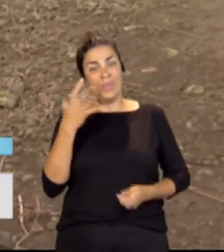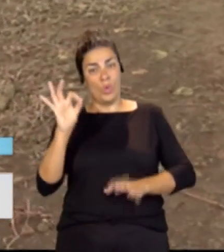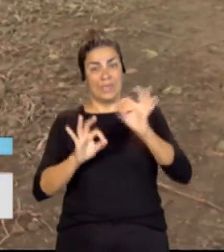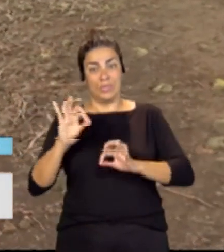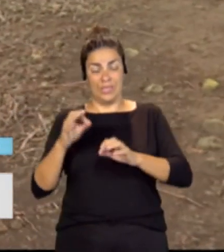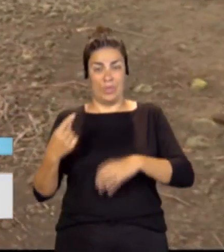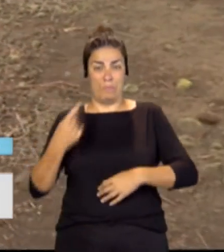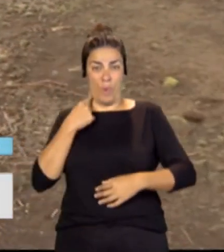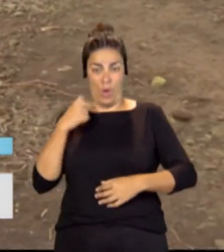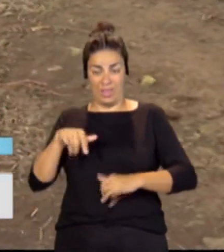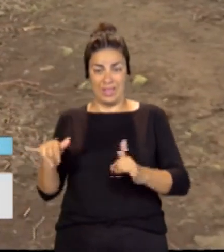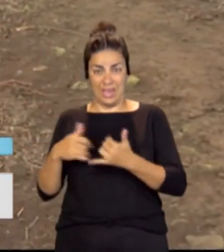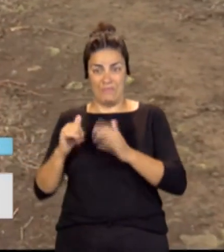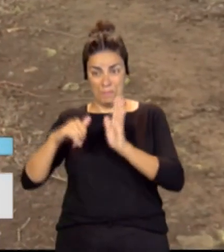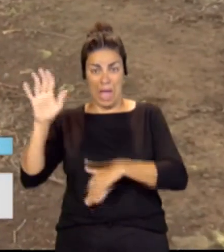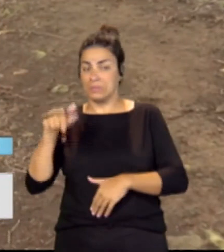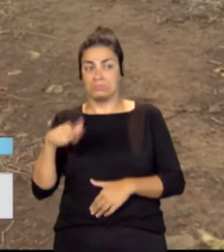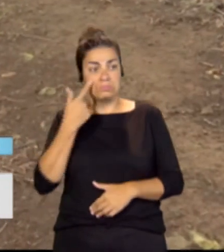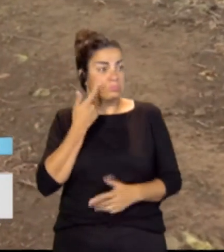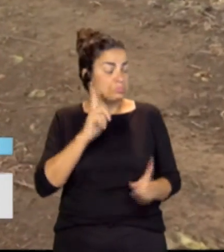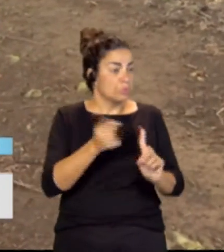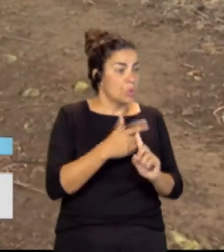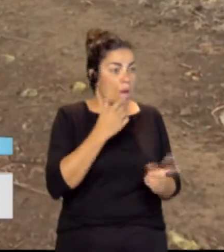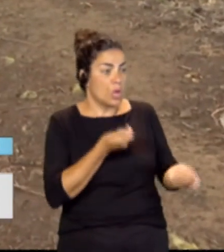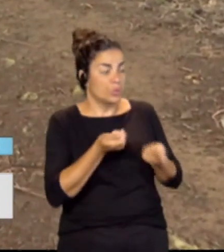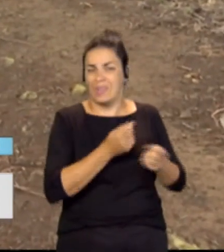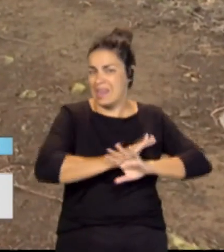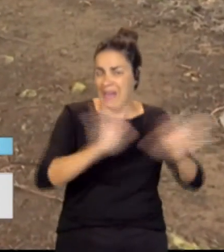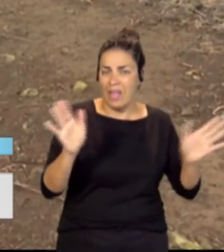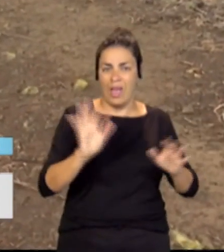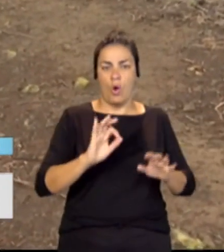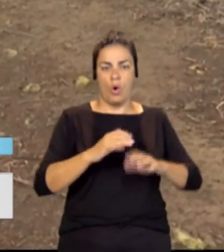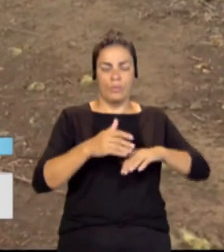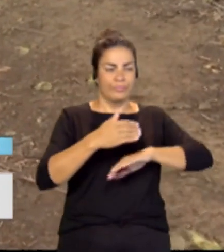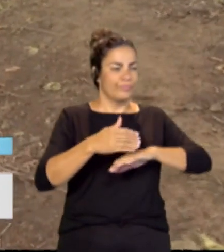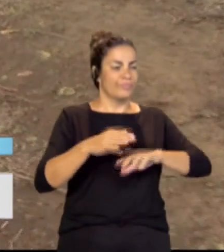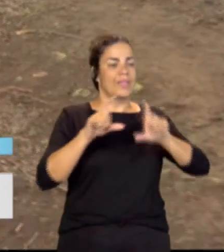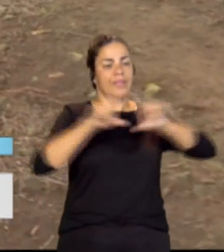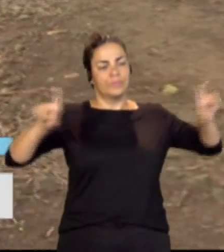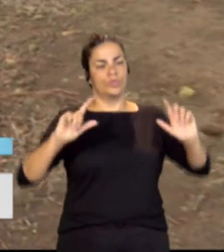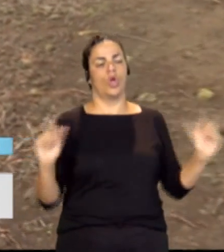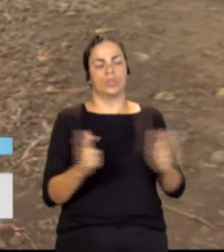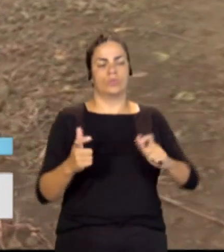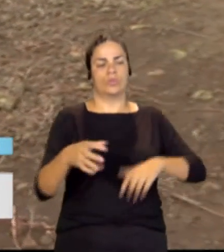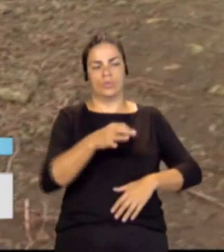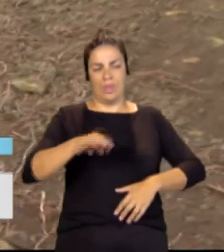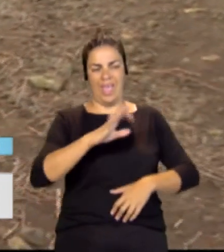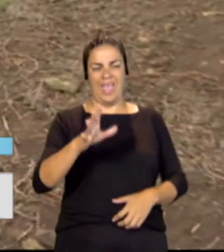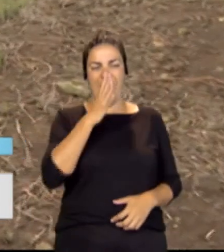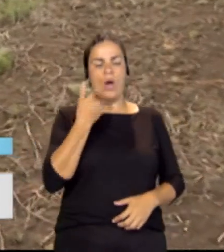por el estudio que ha hecho el Consejo Insular de Agua. No hemos visto ninguna acera, ninguna calle levantada, buscando que todas las canalizaciones